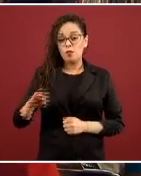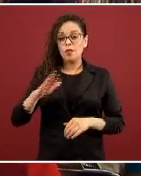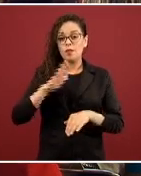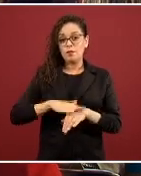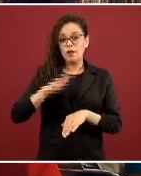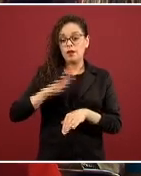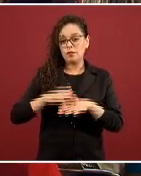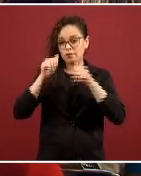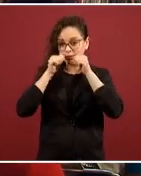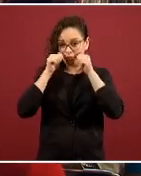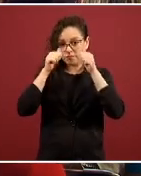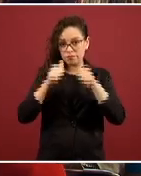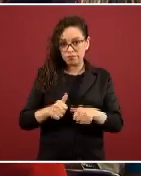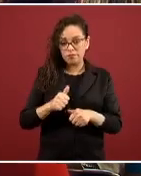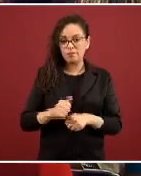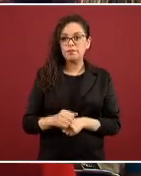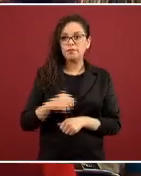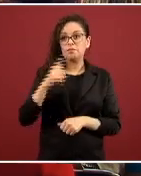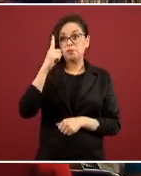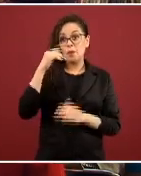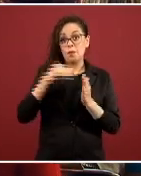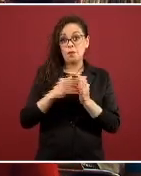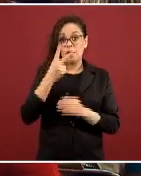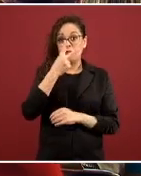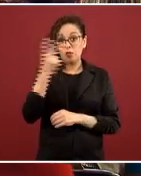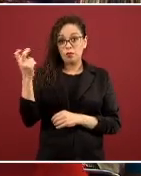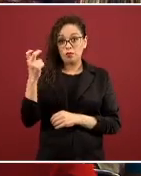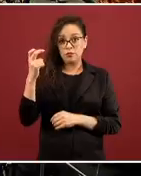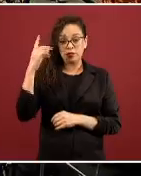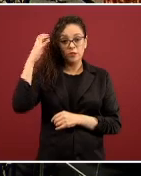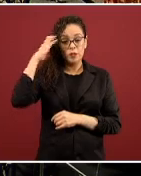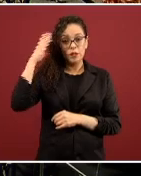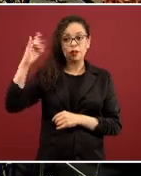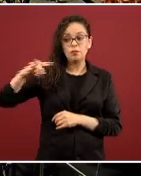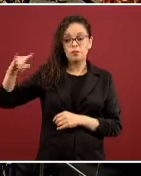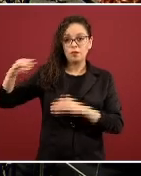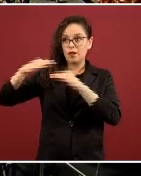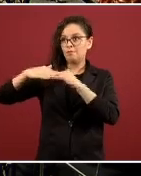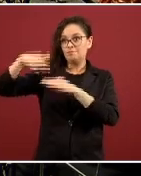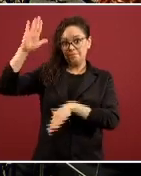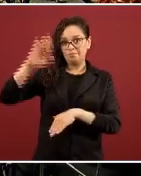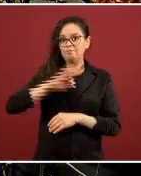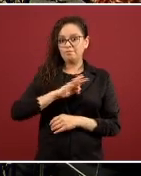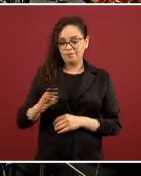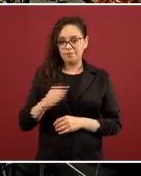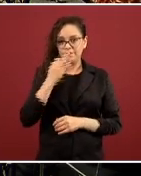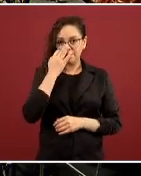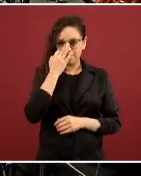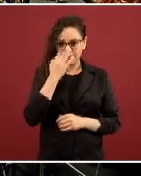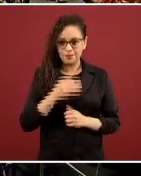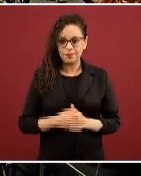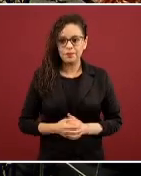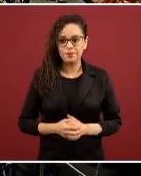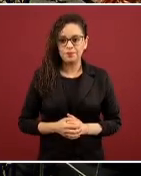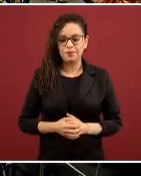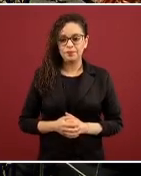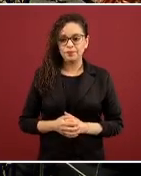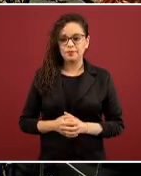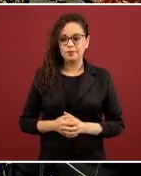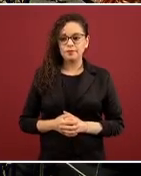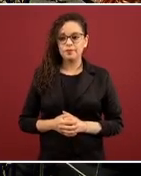más de 1.200 camas. La que sigue, por favor, que es la última. Entonces, la gestión realmente